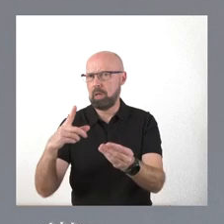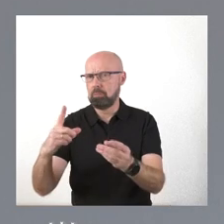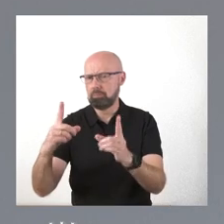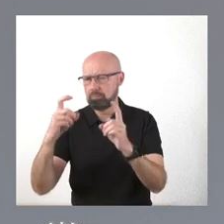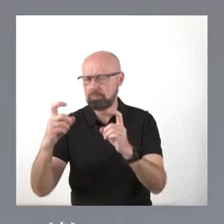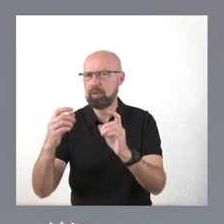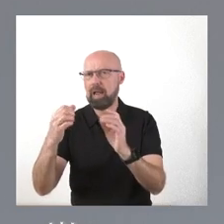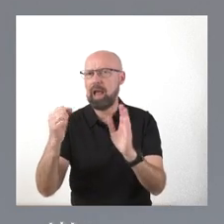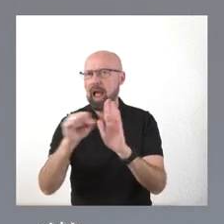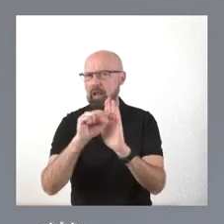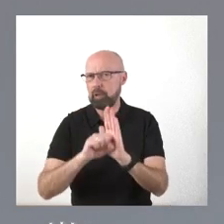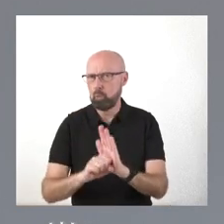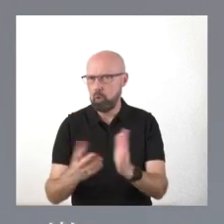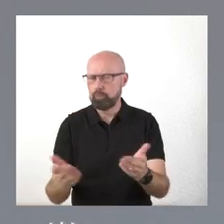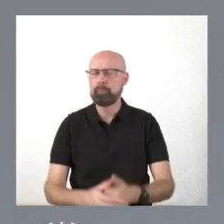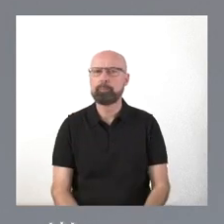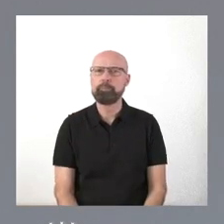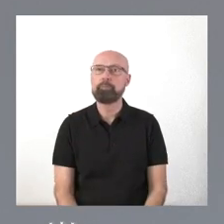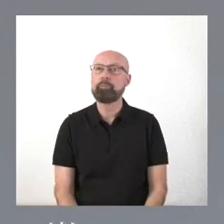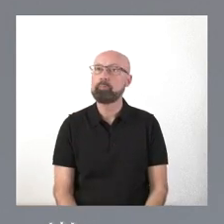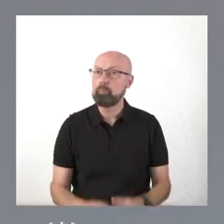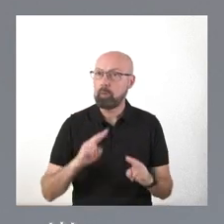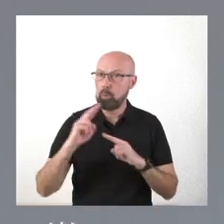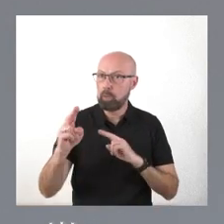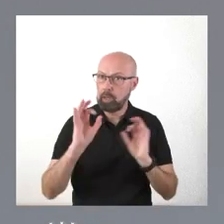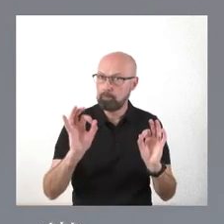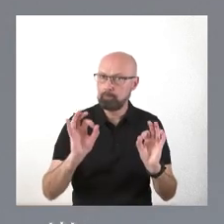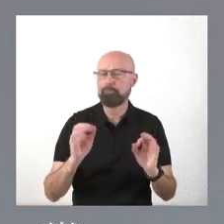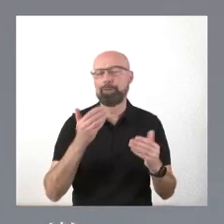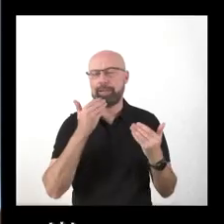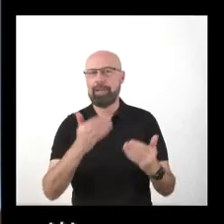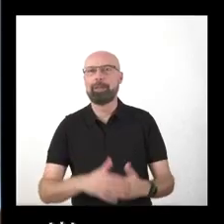artículos que correspondan. ¿Le he contestado? Gracias.